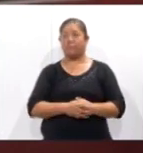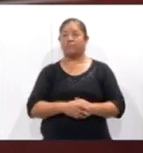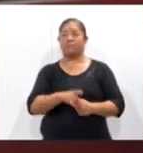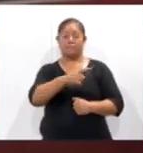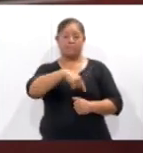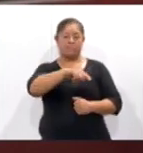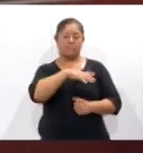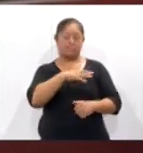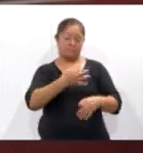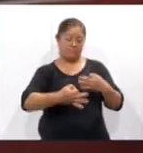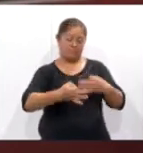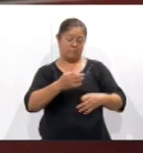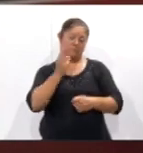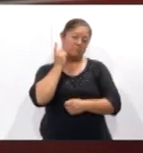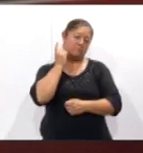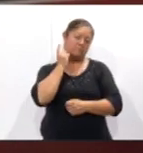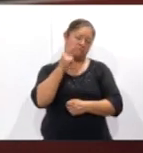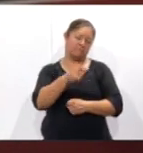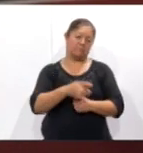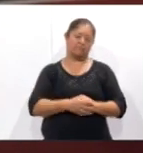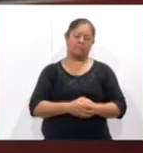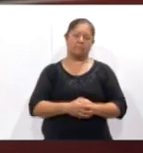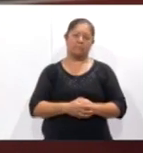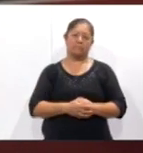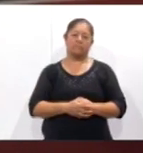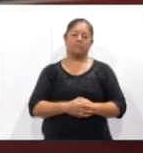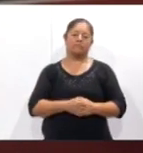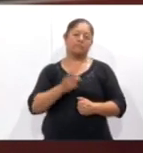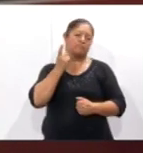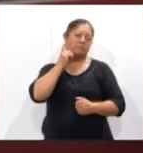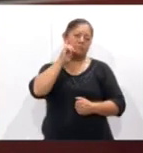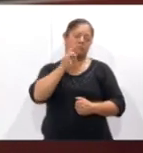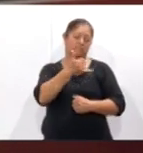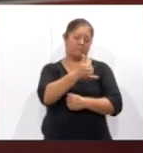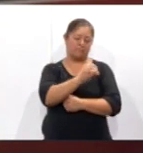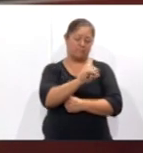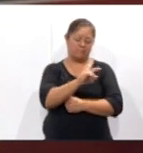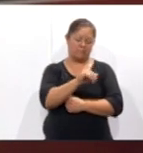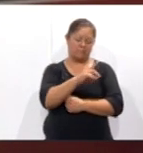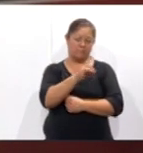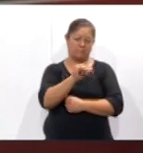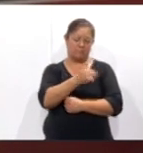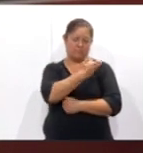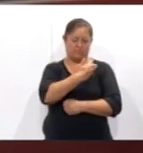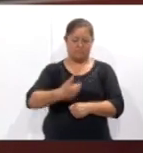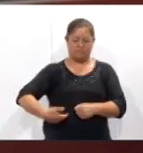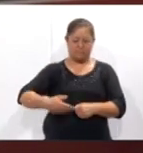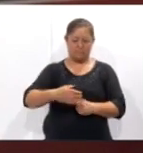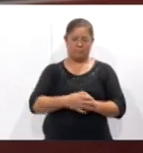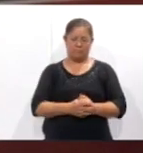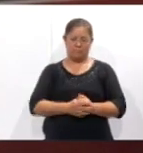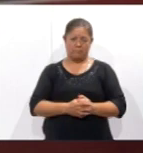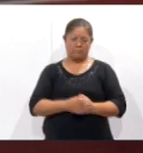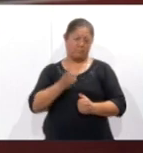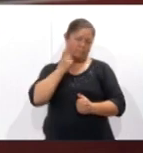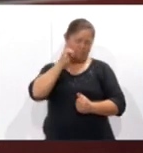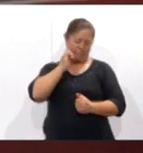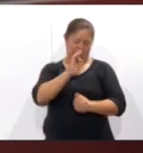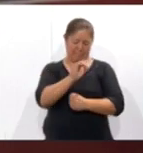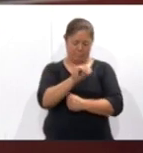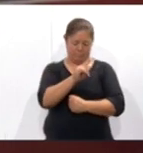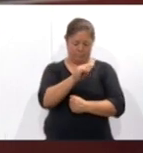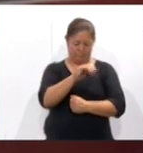las y los diputados siguientes. Diputada Yolanda Montiel, presidente. Diputada Fátima